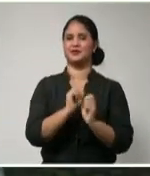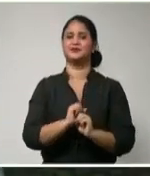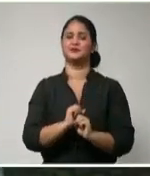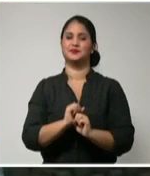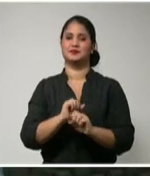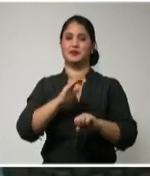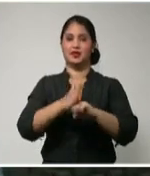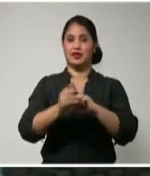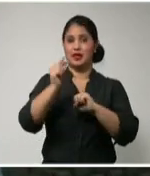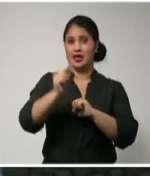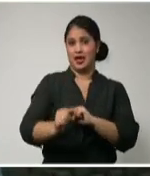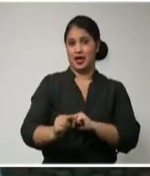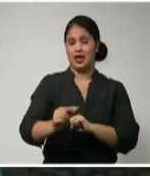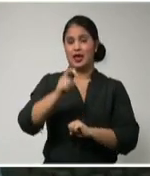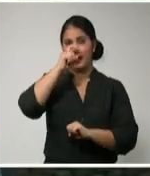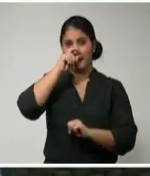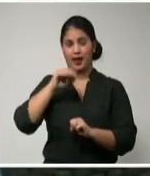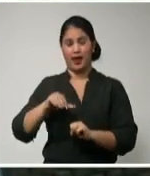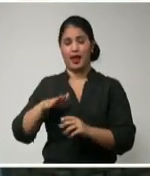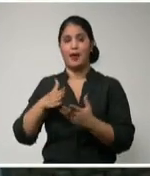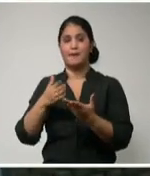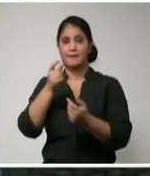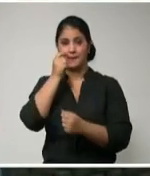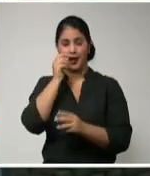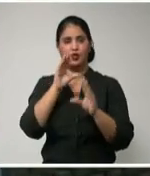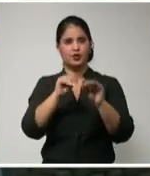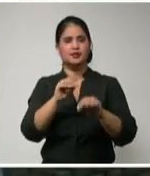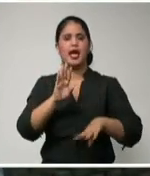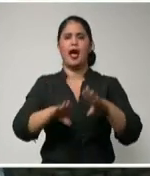A veces me pide ayudarle con la comida,